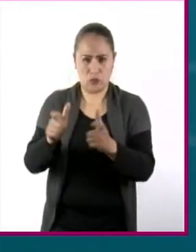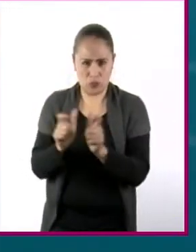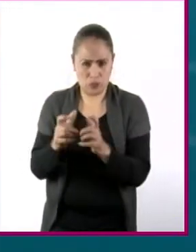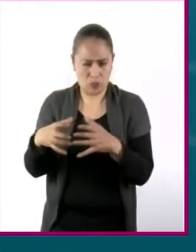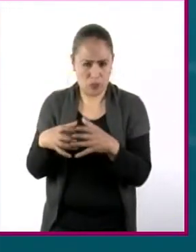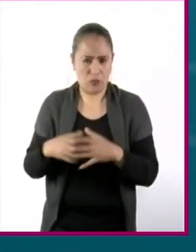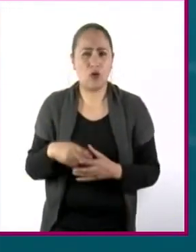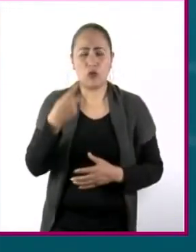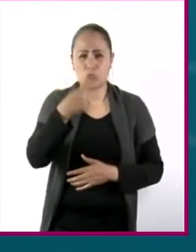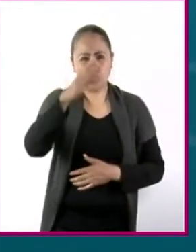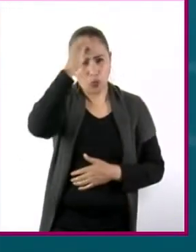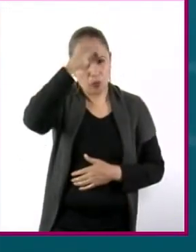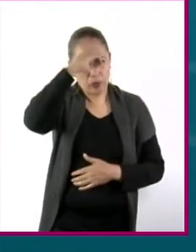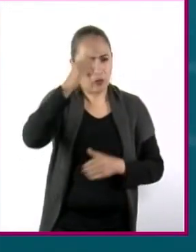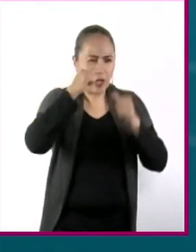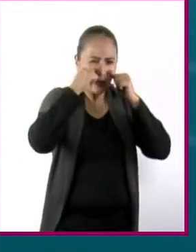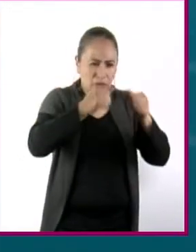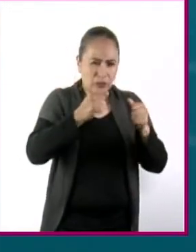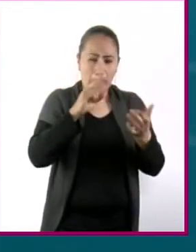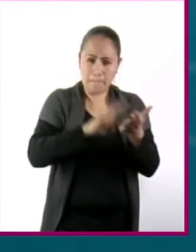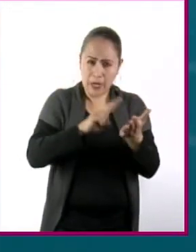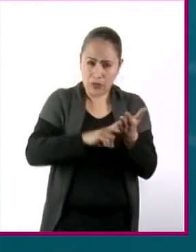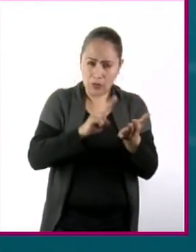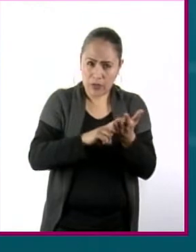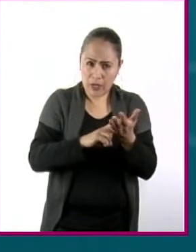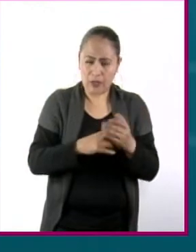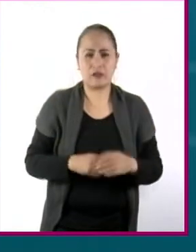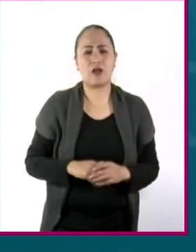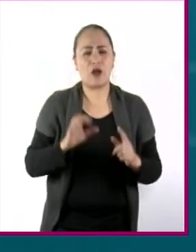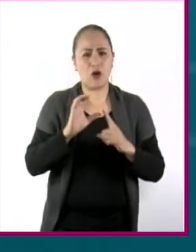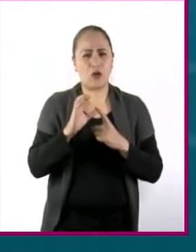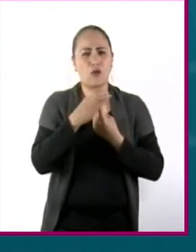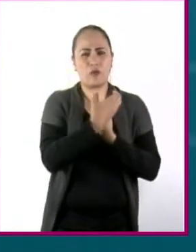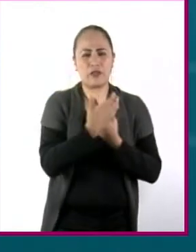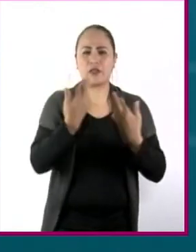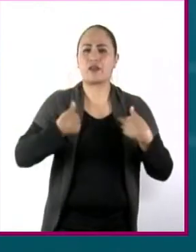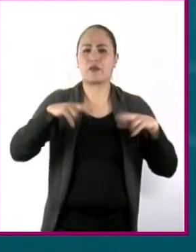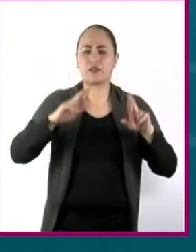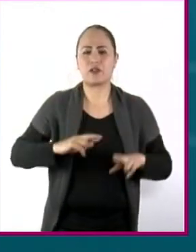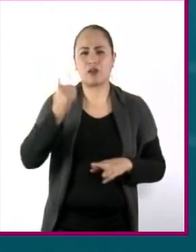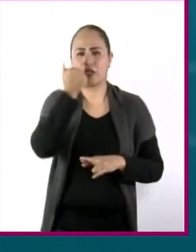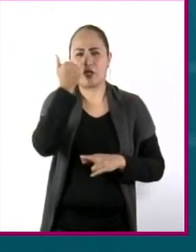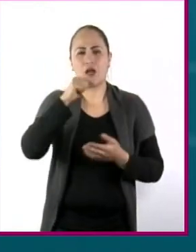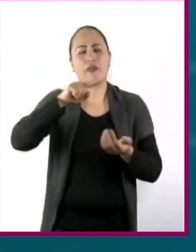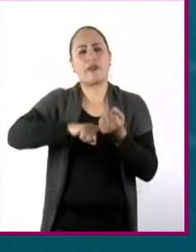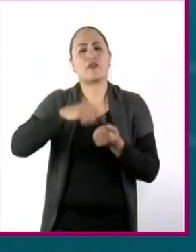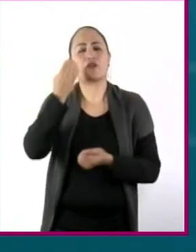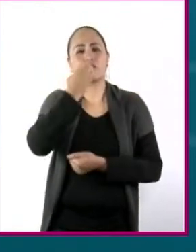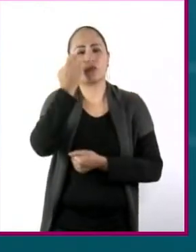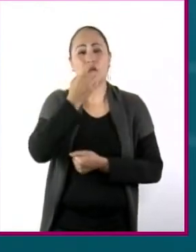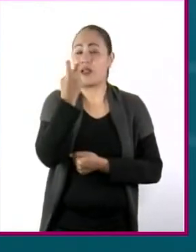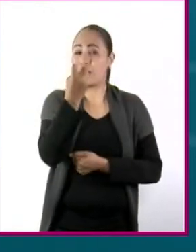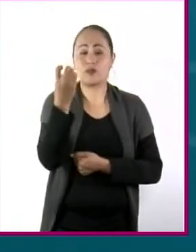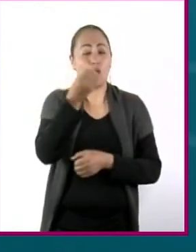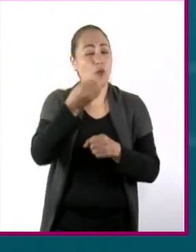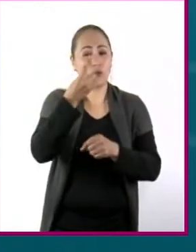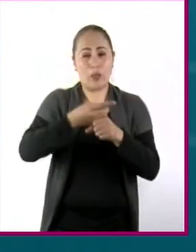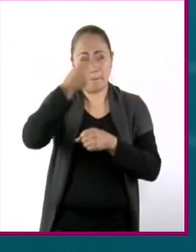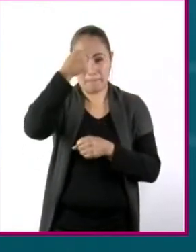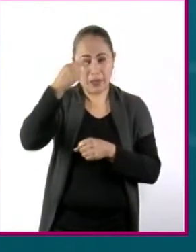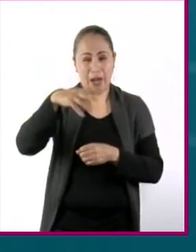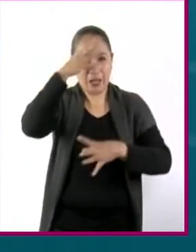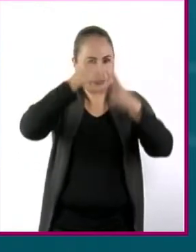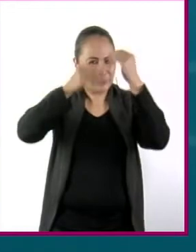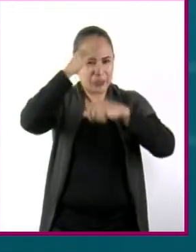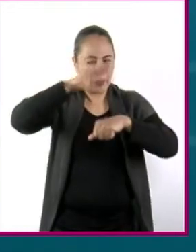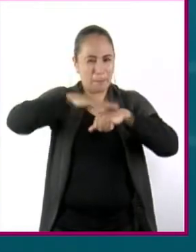escuchadas y valoradas? Participar en un comité de representación en tu escuela es toda una oportunidad de formación para